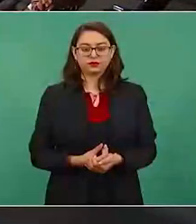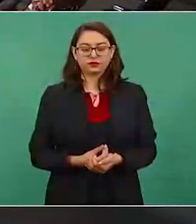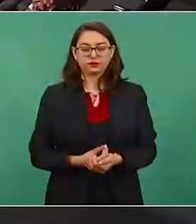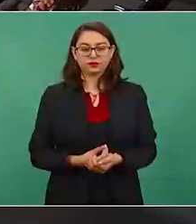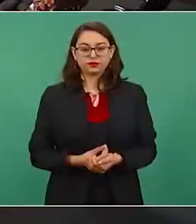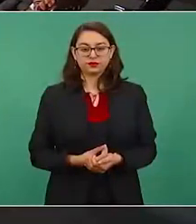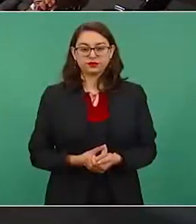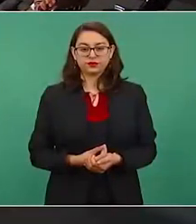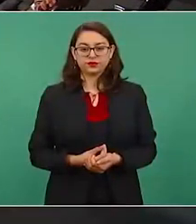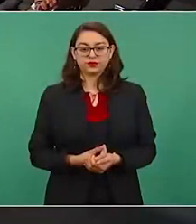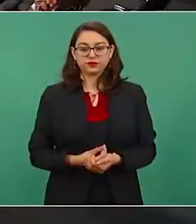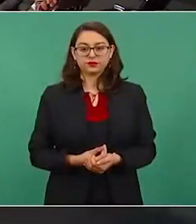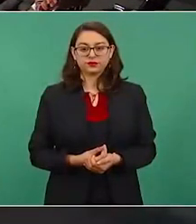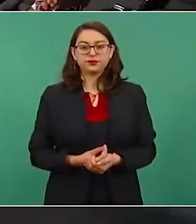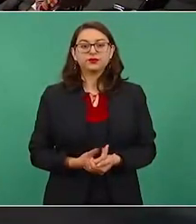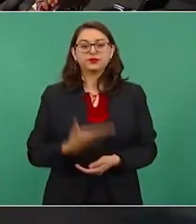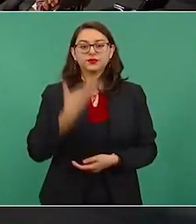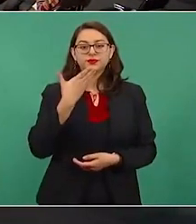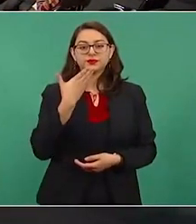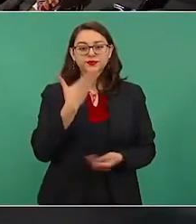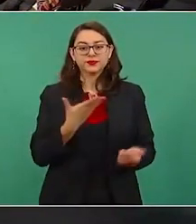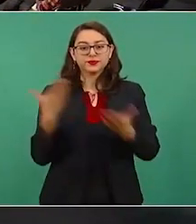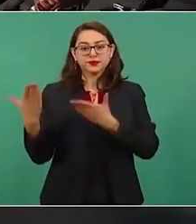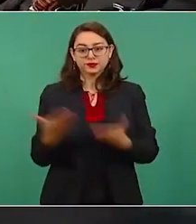Pues vamos con Elizabeth.